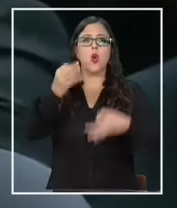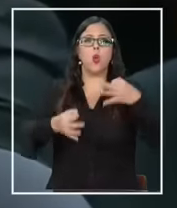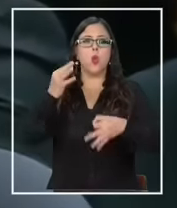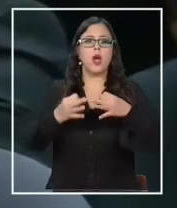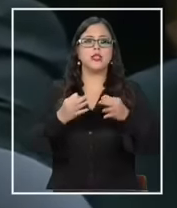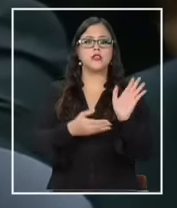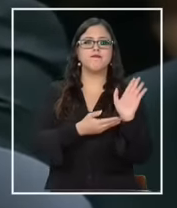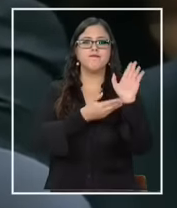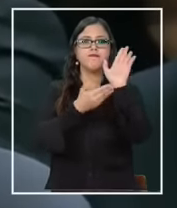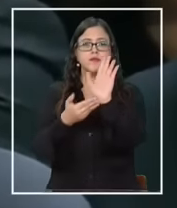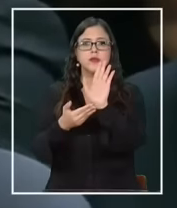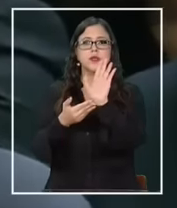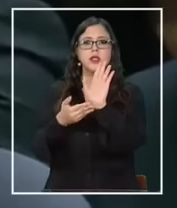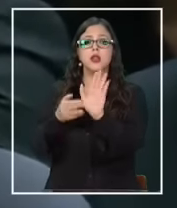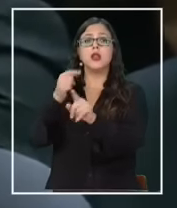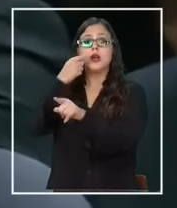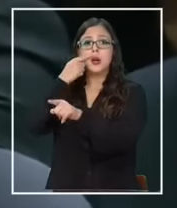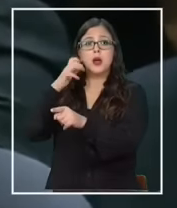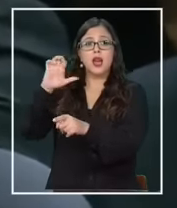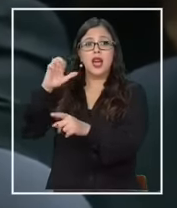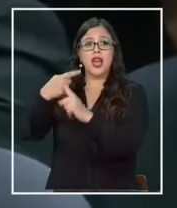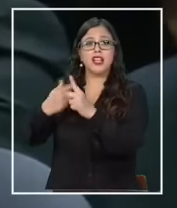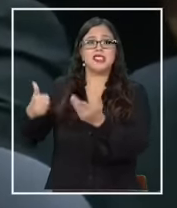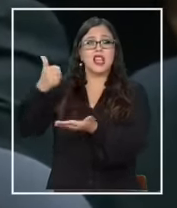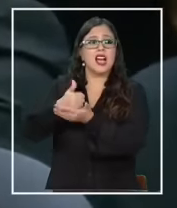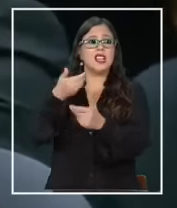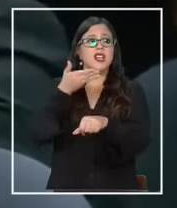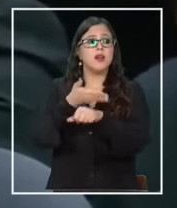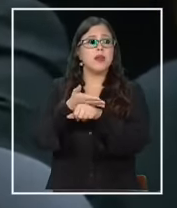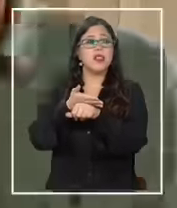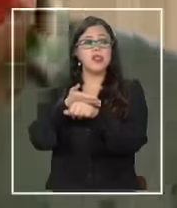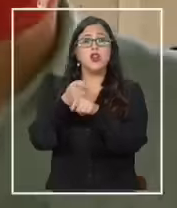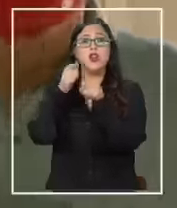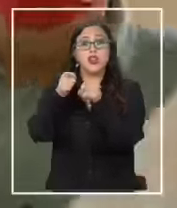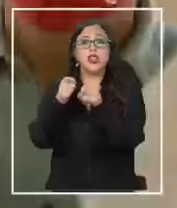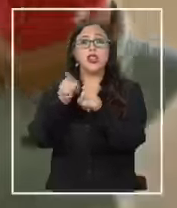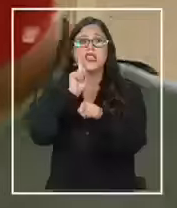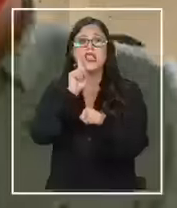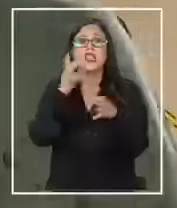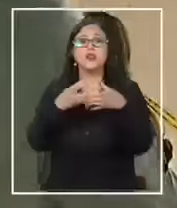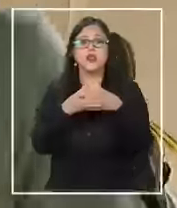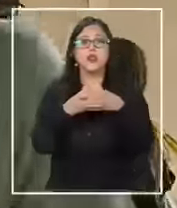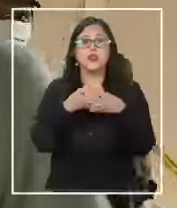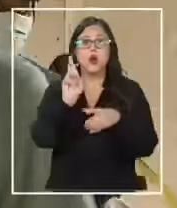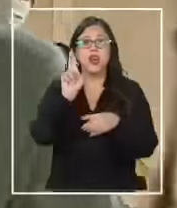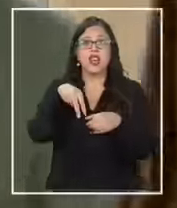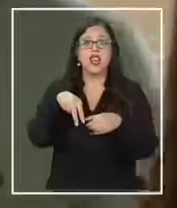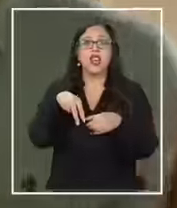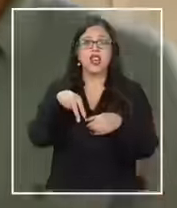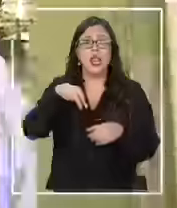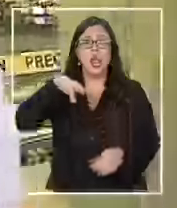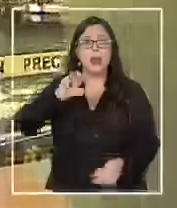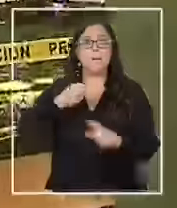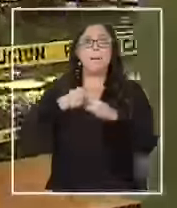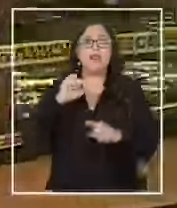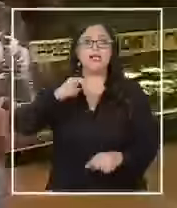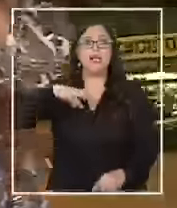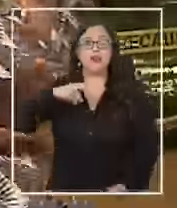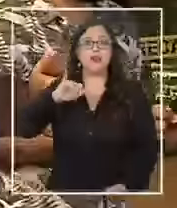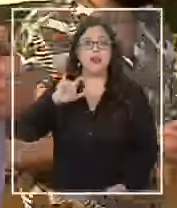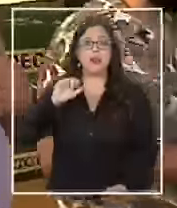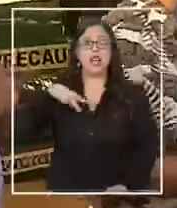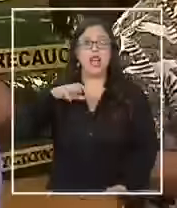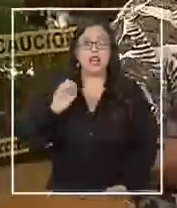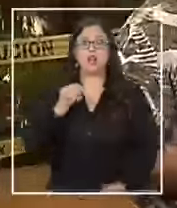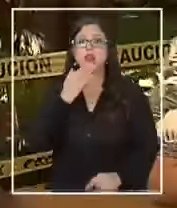Retrato que Torrealba solicitó para él y quien soñaba con sucederlo en el municipio, el RN Maximiliano del Real, porque al llamado tronco también se le